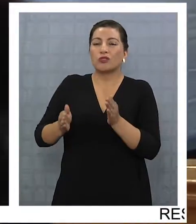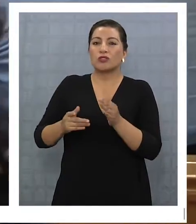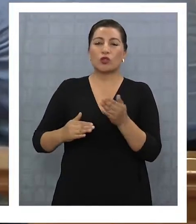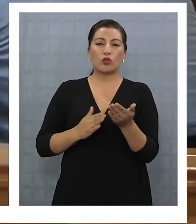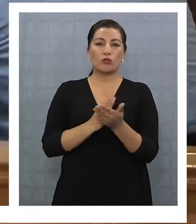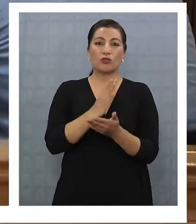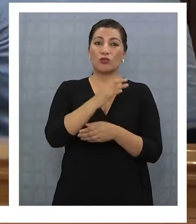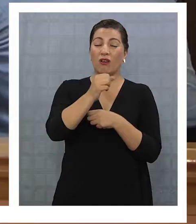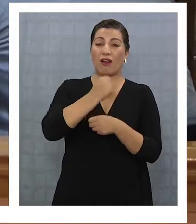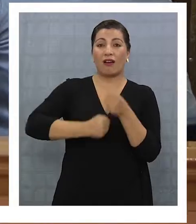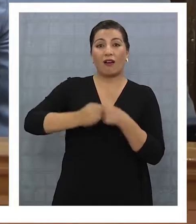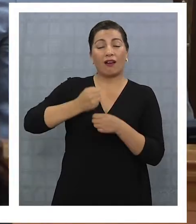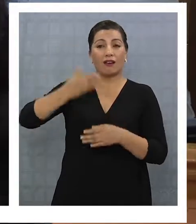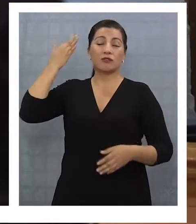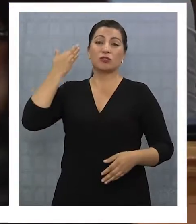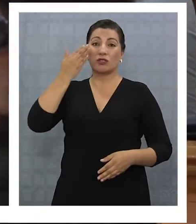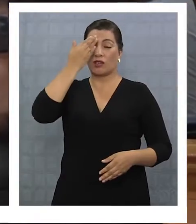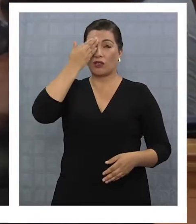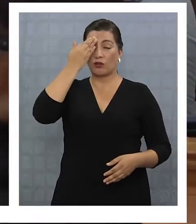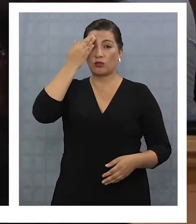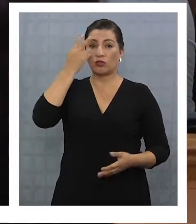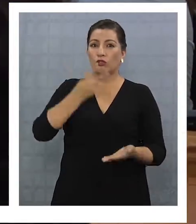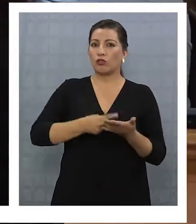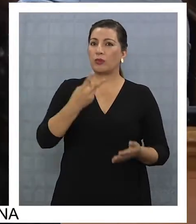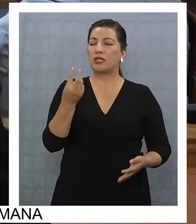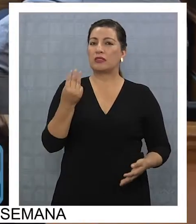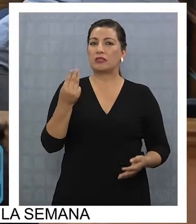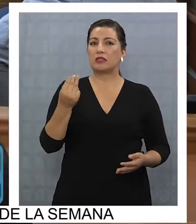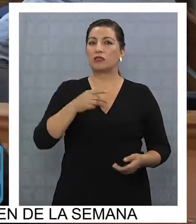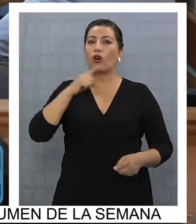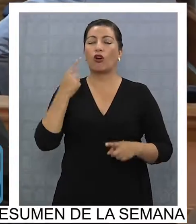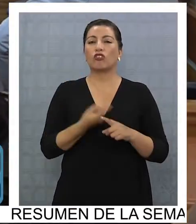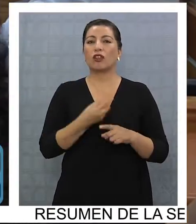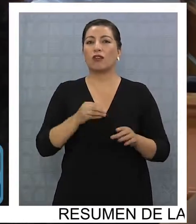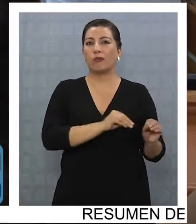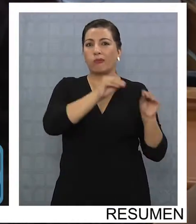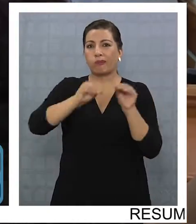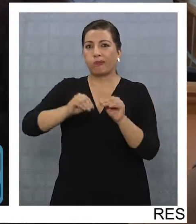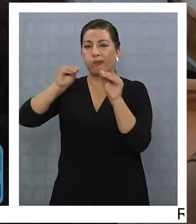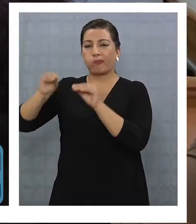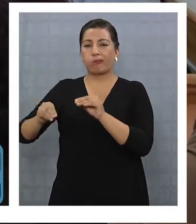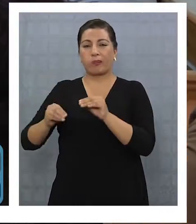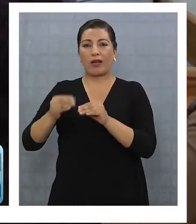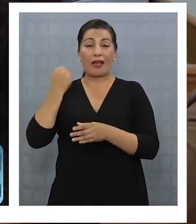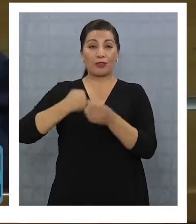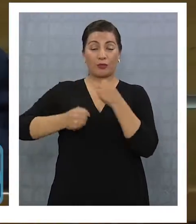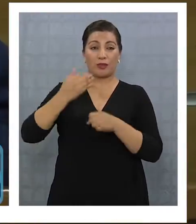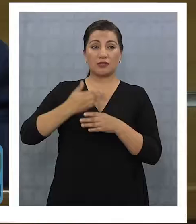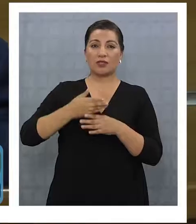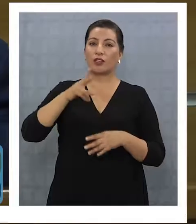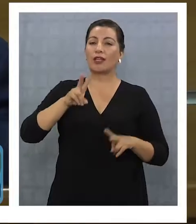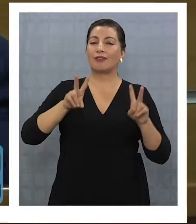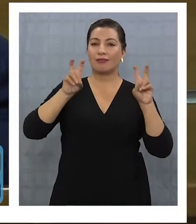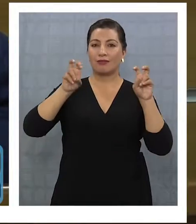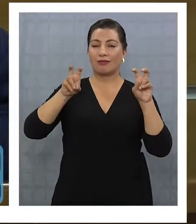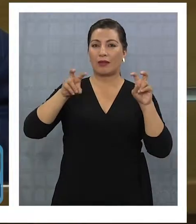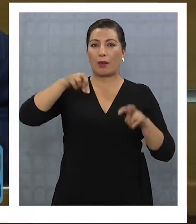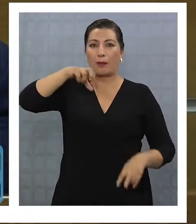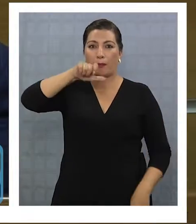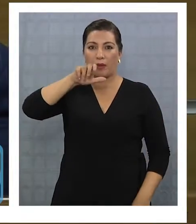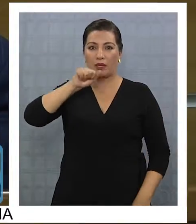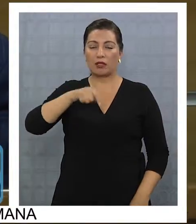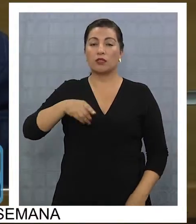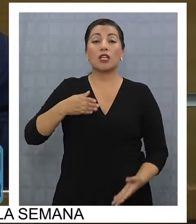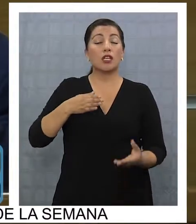del año 2013 y que había sido reagendado el 23 de enero pasado por el Tribunal Oral en lo penal de Iquique. El